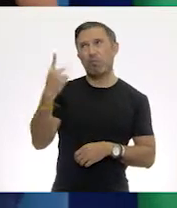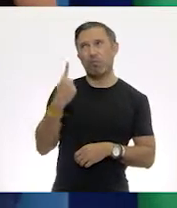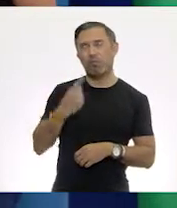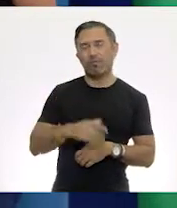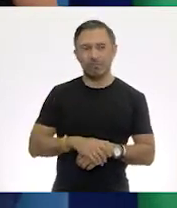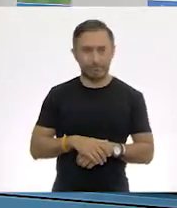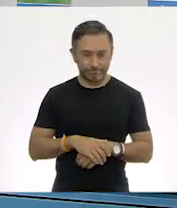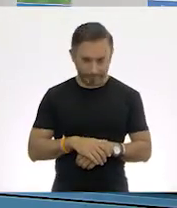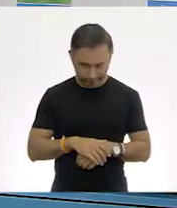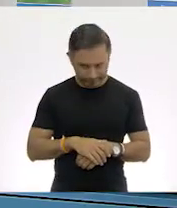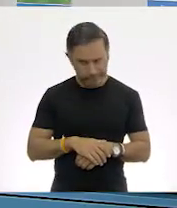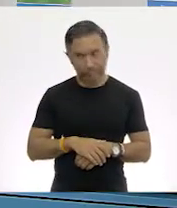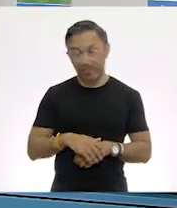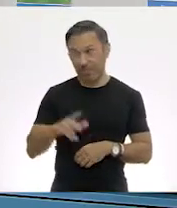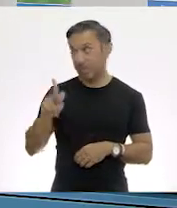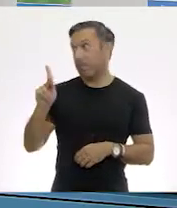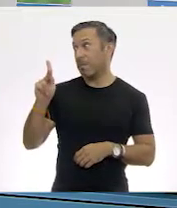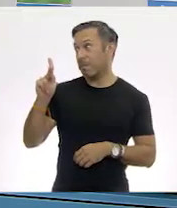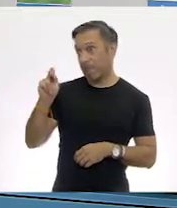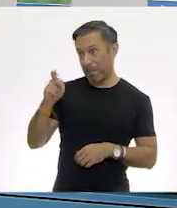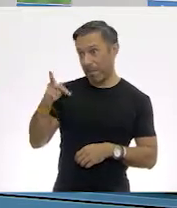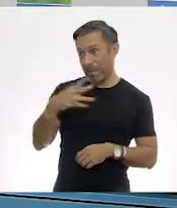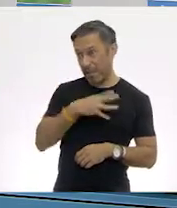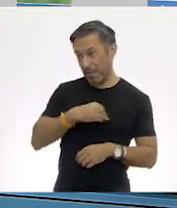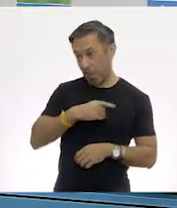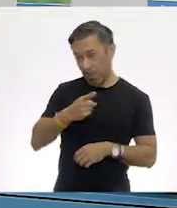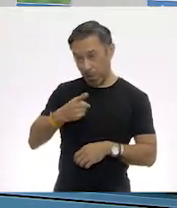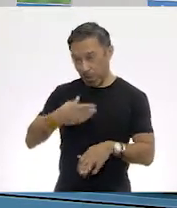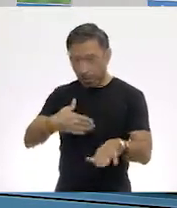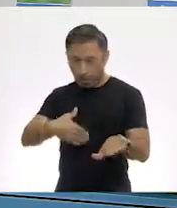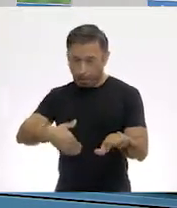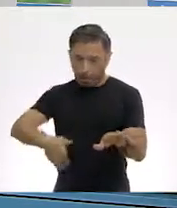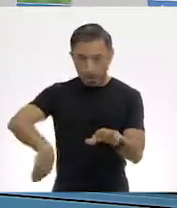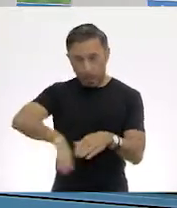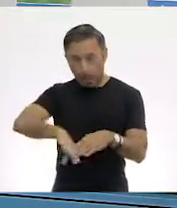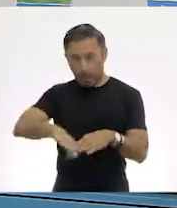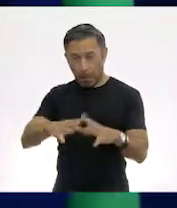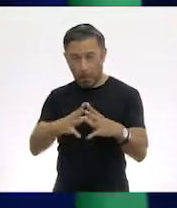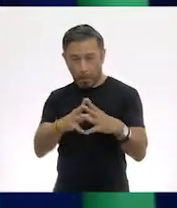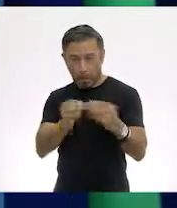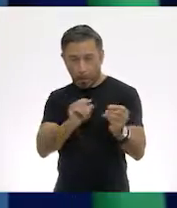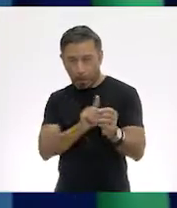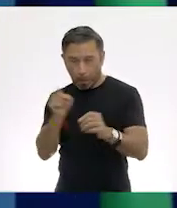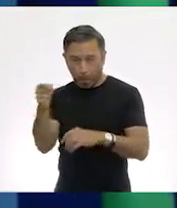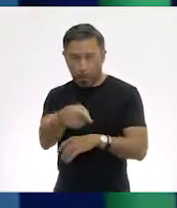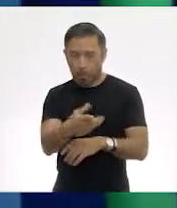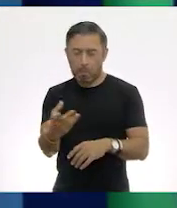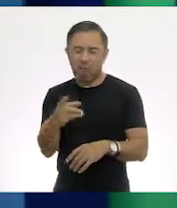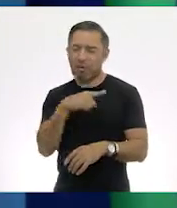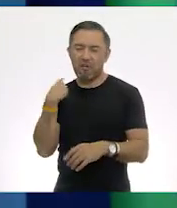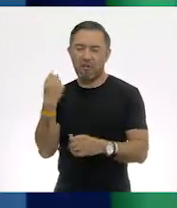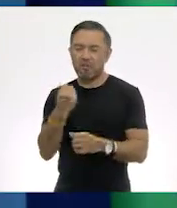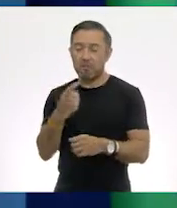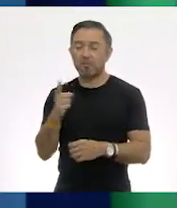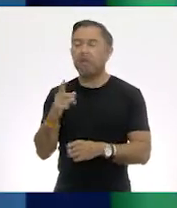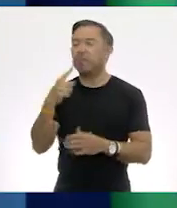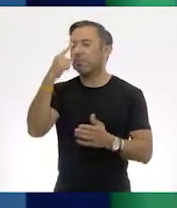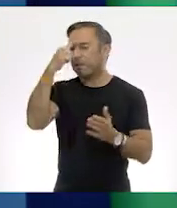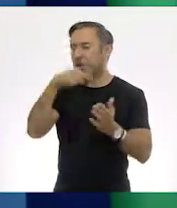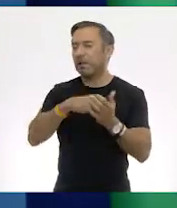bueno, es que el hijo de Don Pepe pues tira con efecto, entonces ahí sí ni qué hace hoy. Bueno, Don Pepe le enseñó seguramente.